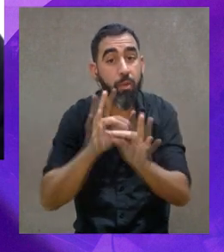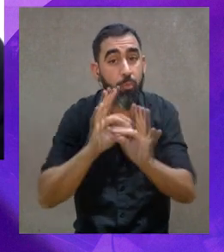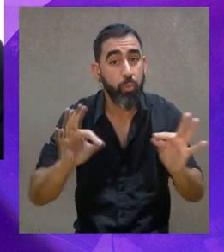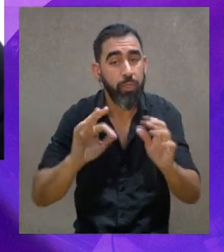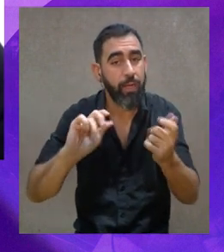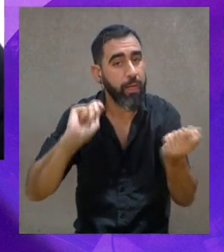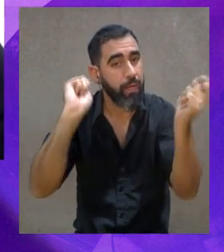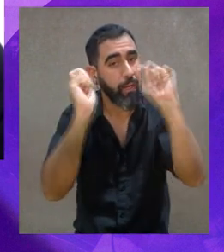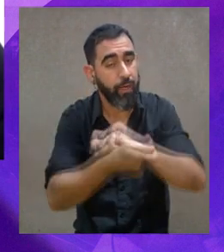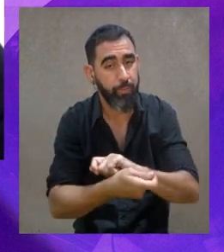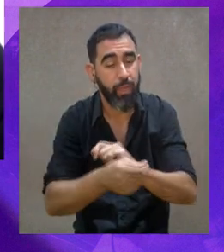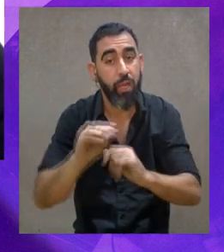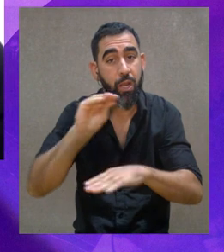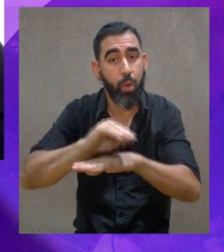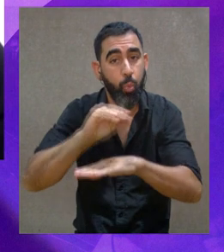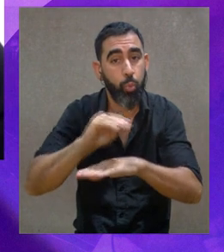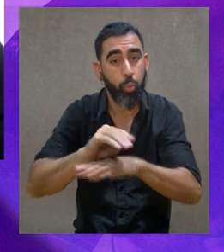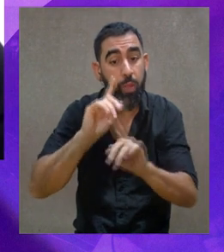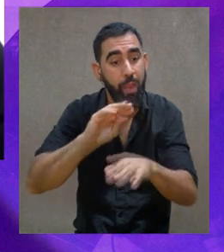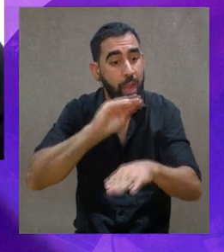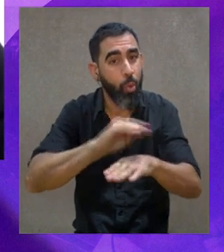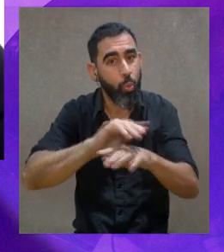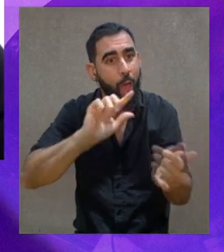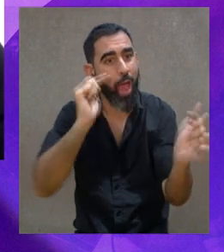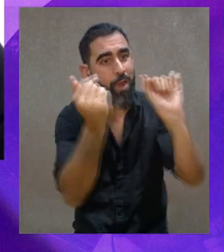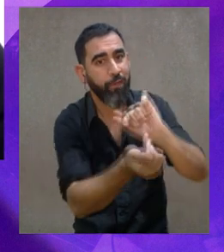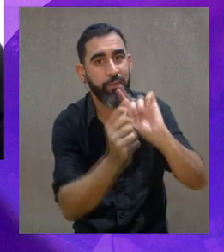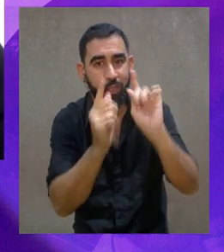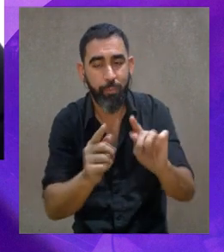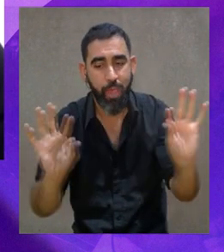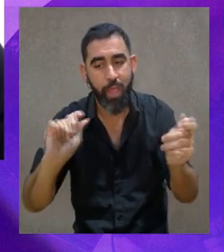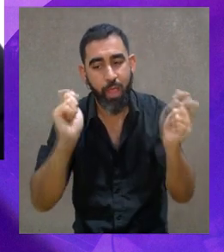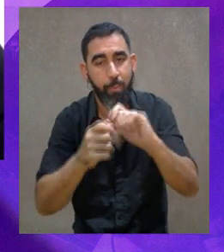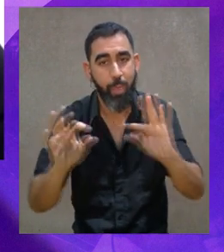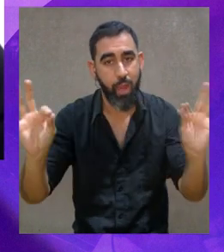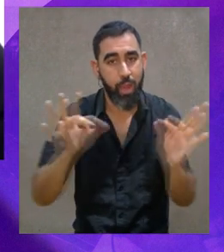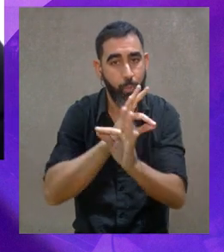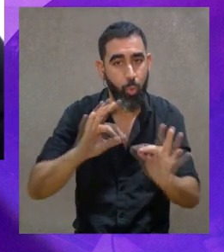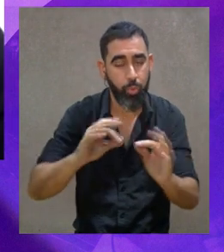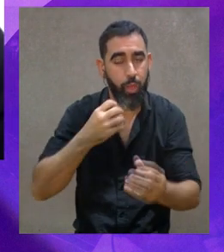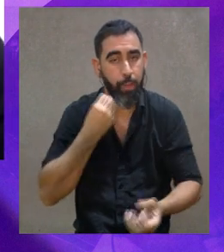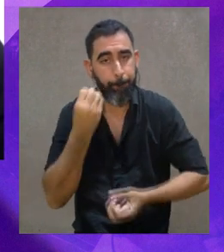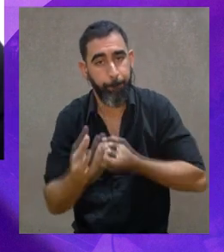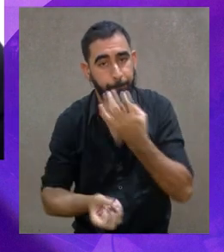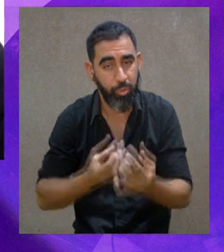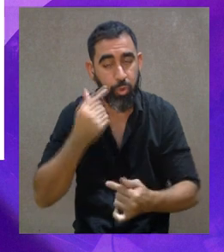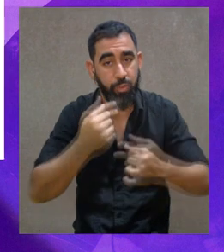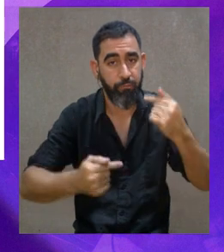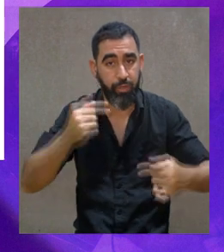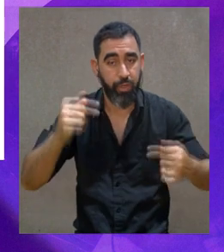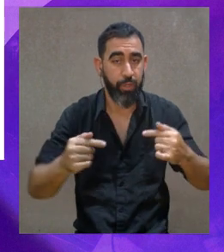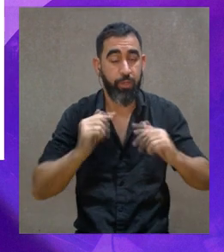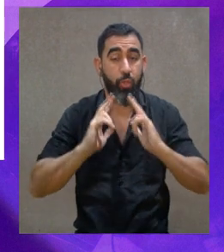música ha cambiado, las culturas y las culturas han cambiado a la música a lo largo de la historia, con sus distintas expresiones.